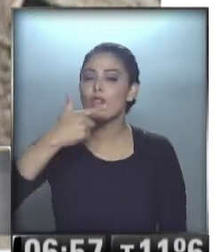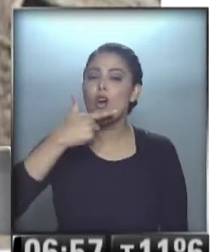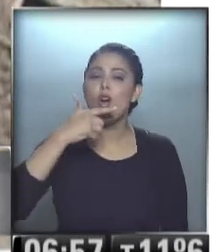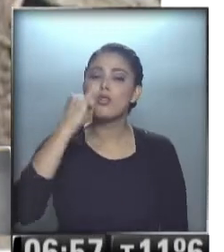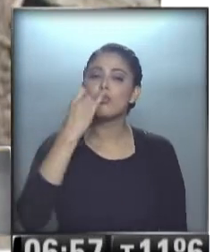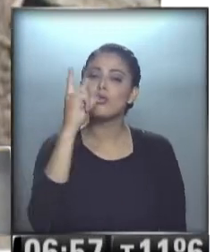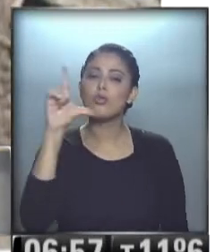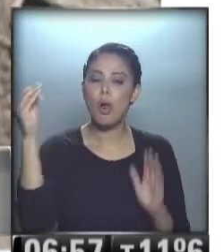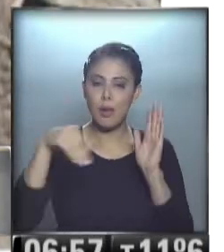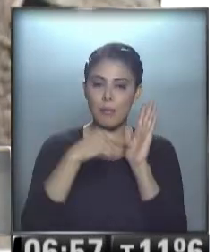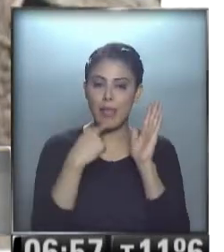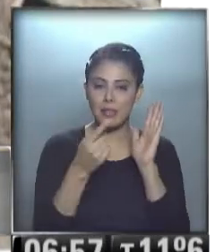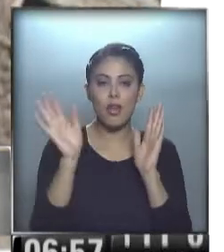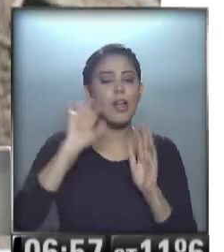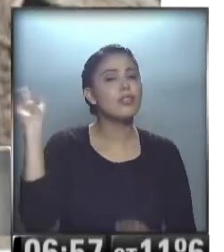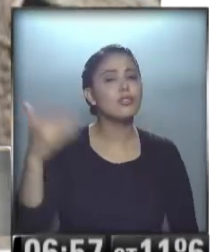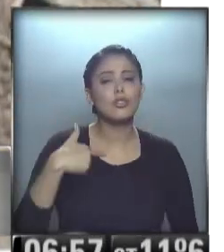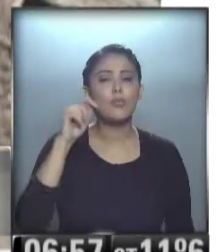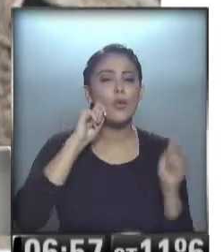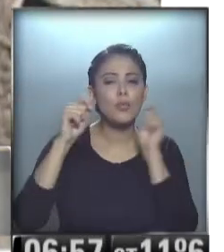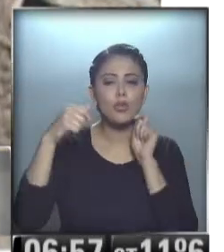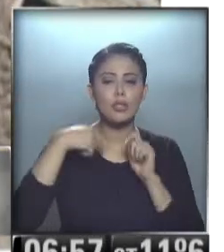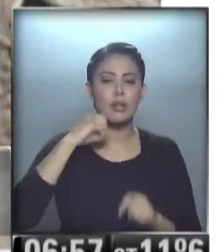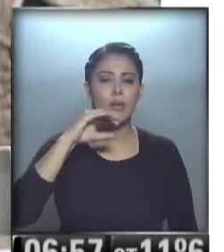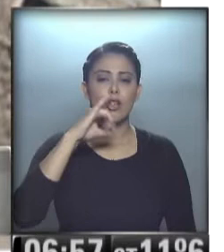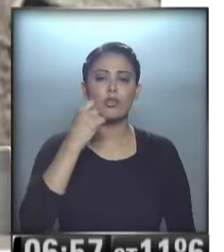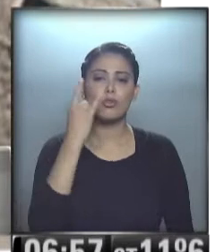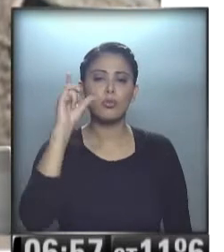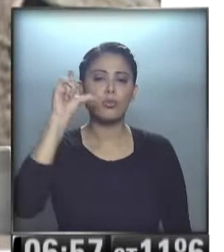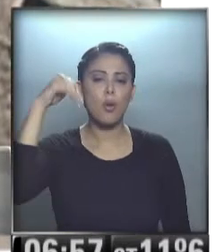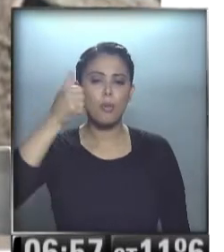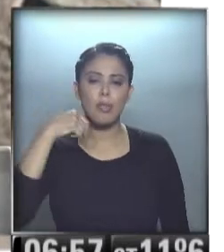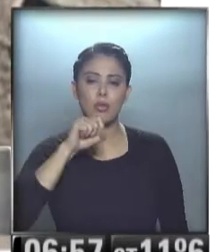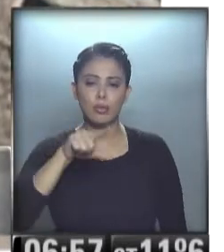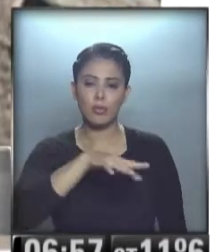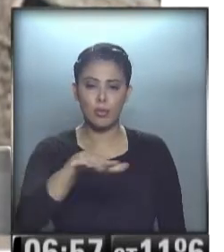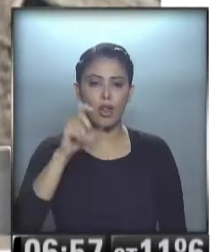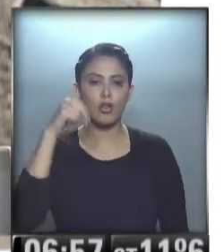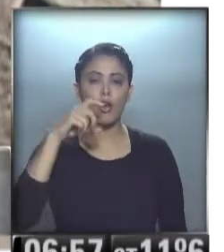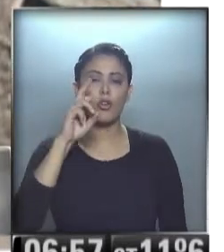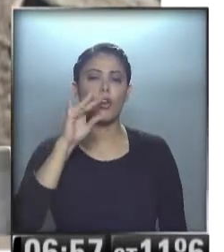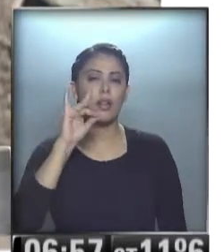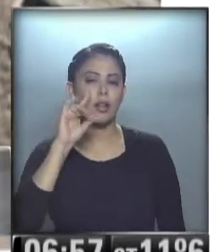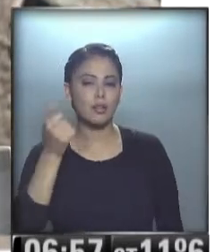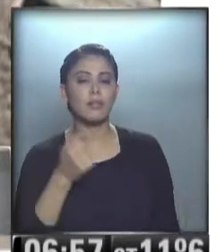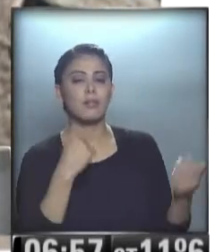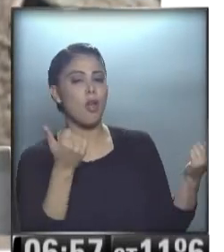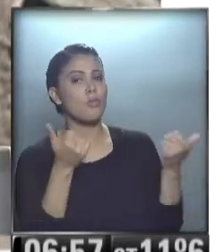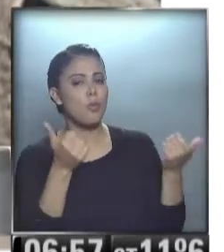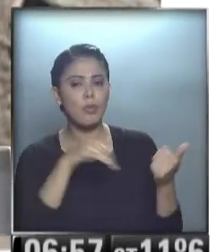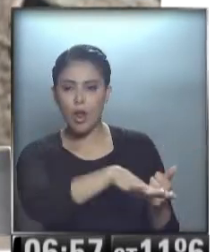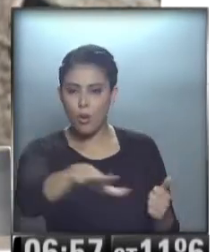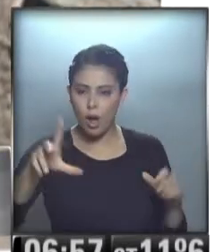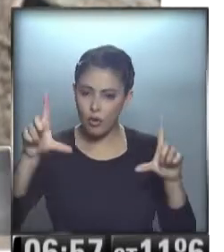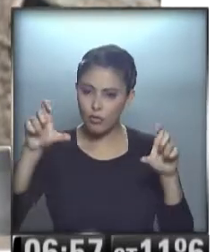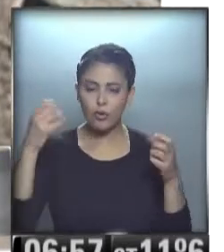buen día para todos. Besote, soy Zulma de Concordia. ¡Qué linda foto! ¡Qué diosa, Zulma! Sí, diosa total. ¡Qué paisaje,